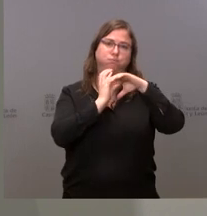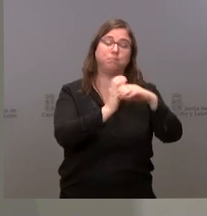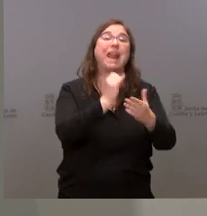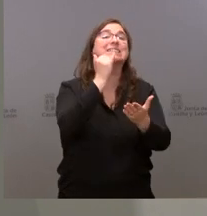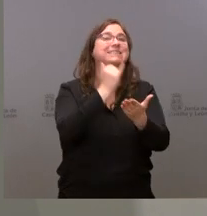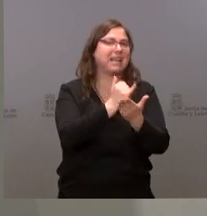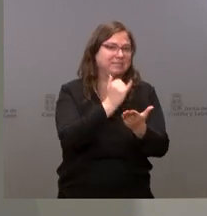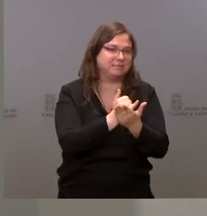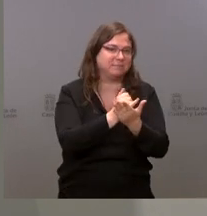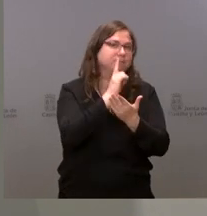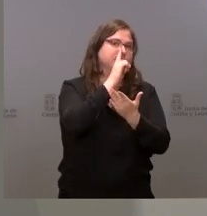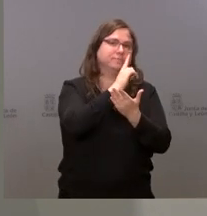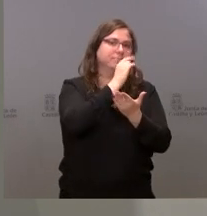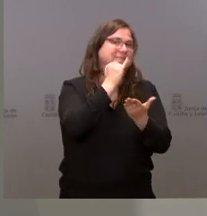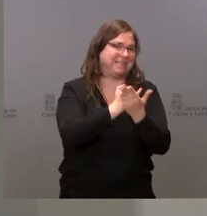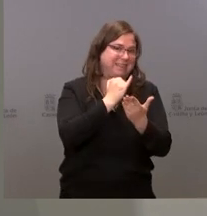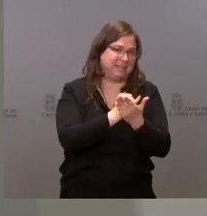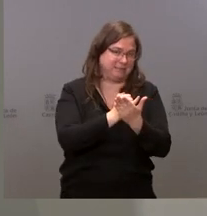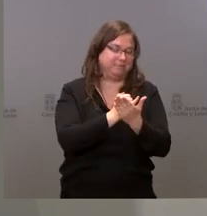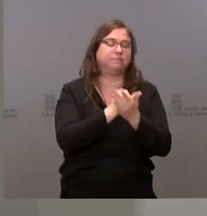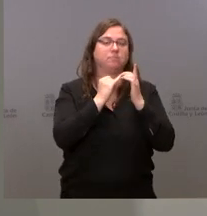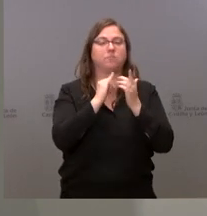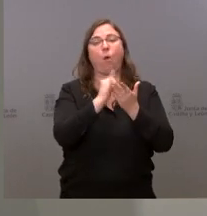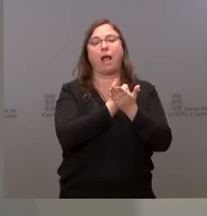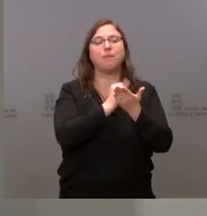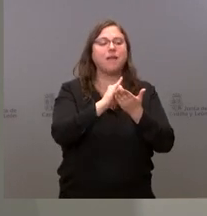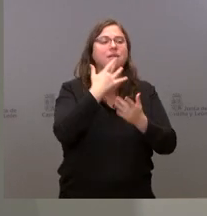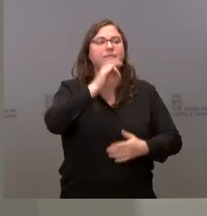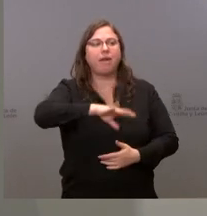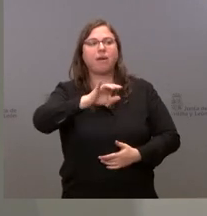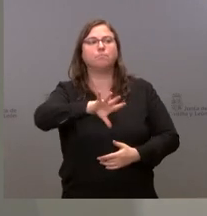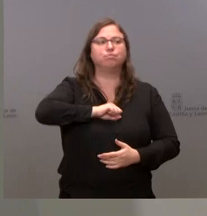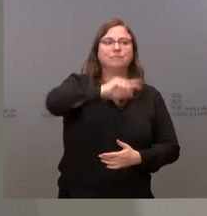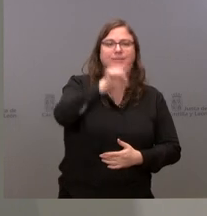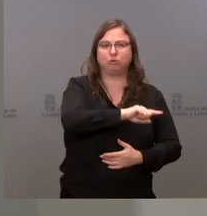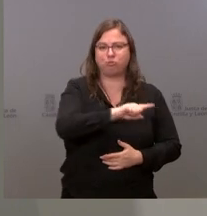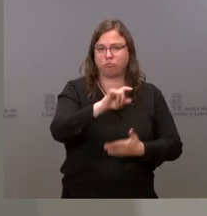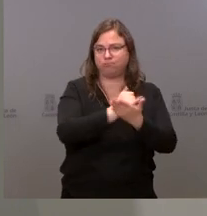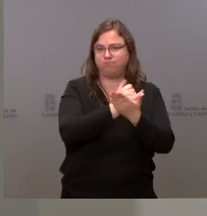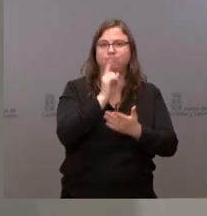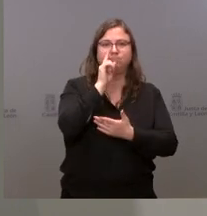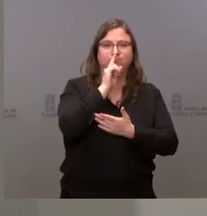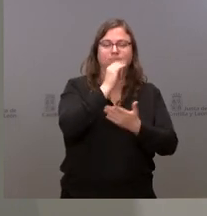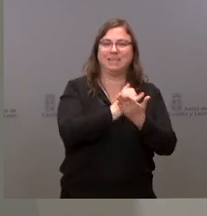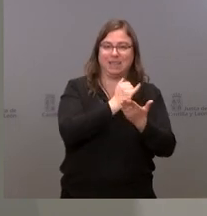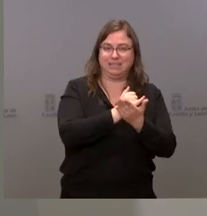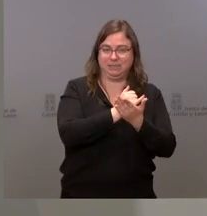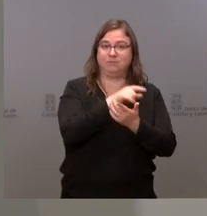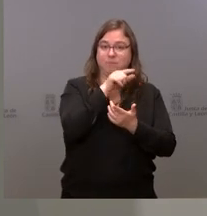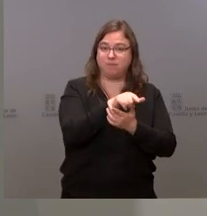Y, por tanto, en esta campaña de cribado, en donde vamos a acompañar disponer